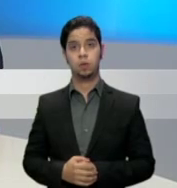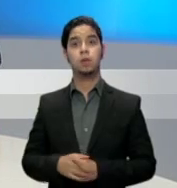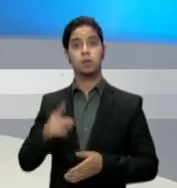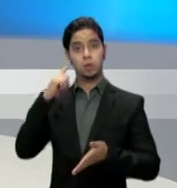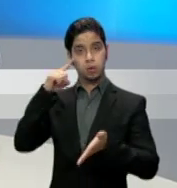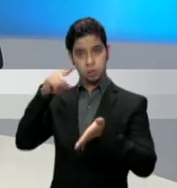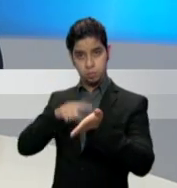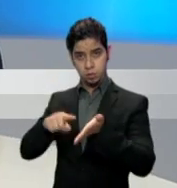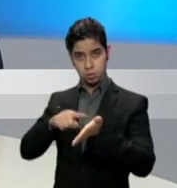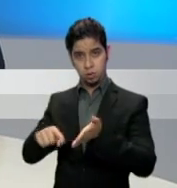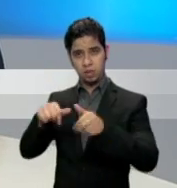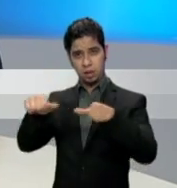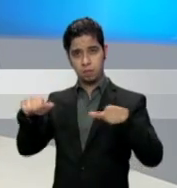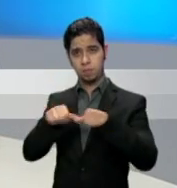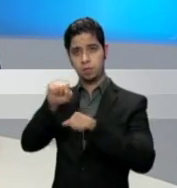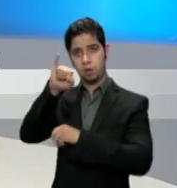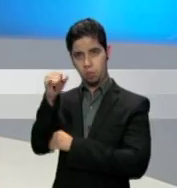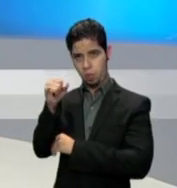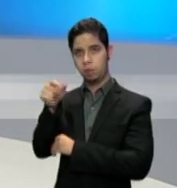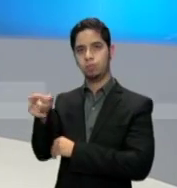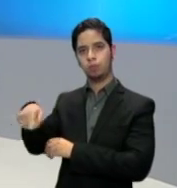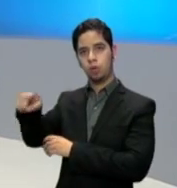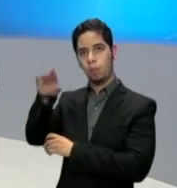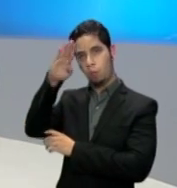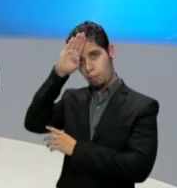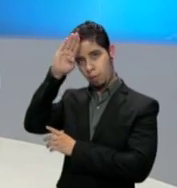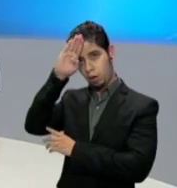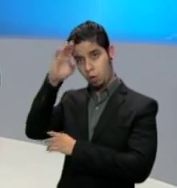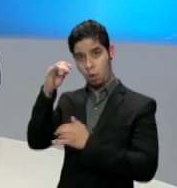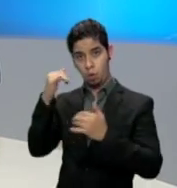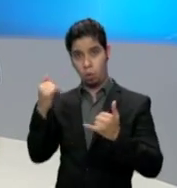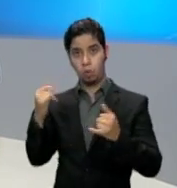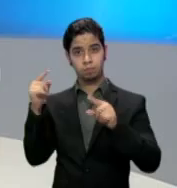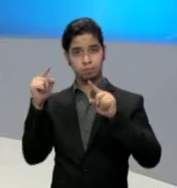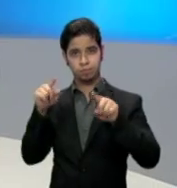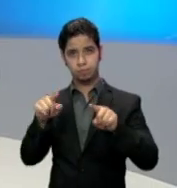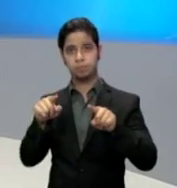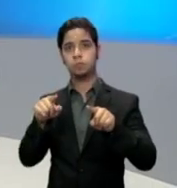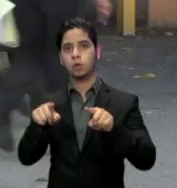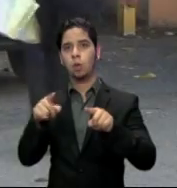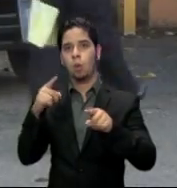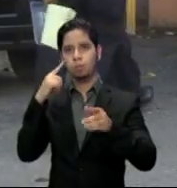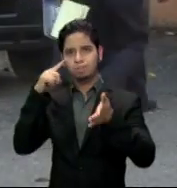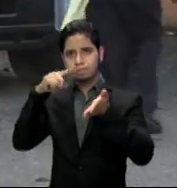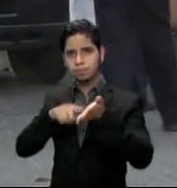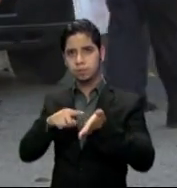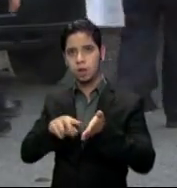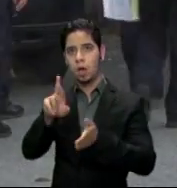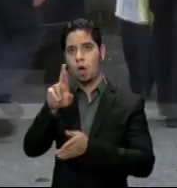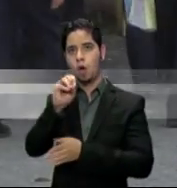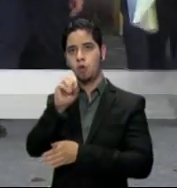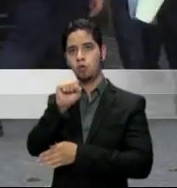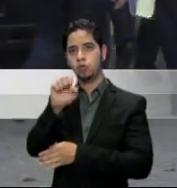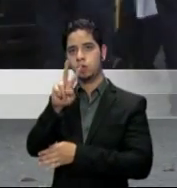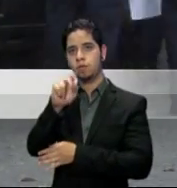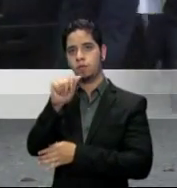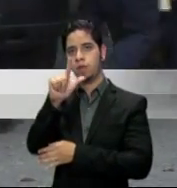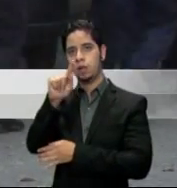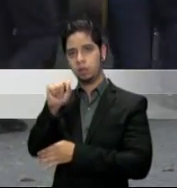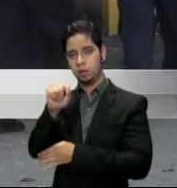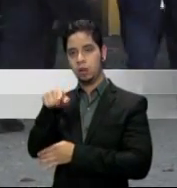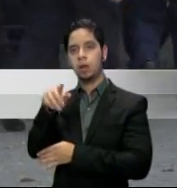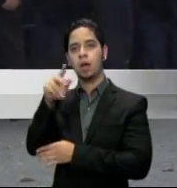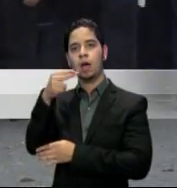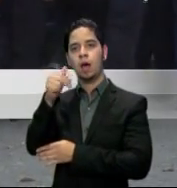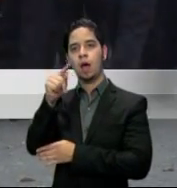inspectores de la zona de San Juan del Cuerpo de Bomberos de Puerto Rico efectuaron hoy un operativo en la avenida Roosevelt en Atorrey con el fin de